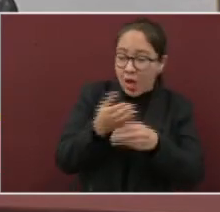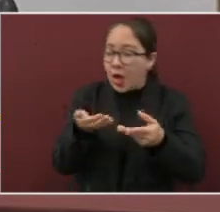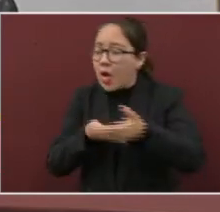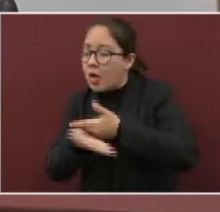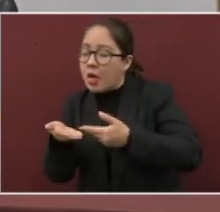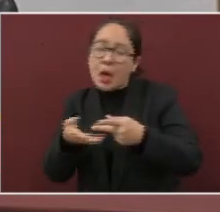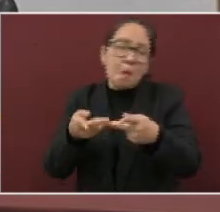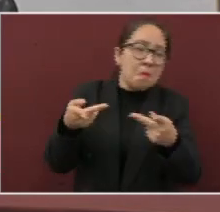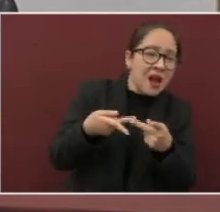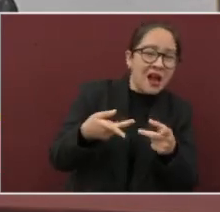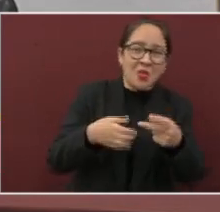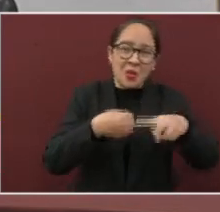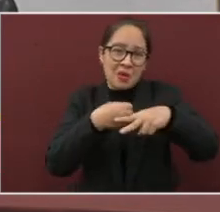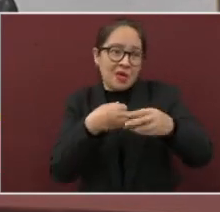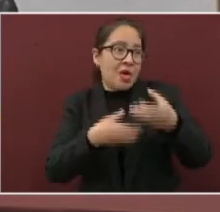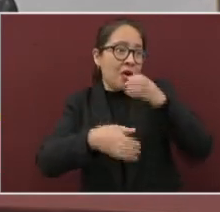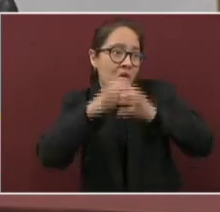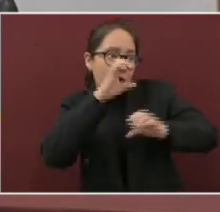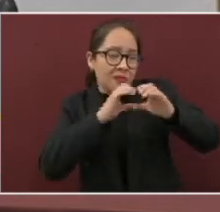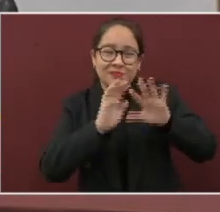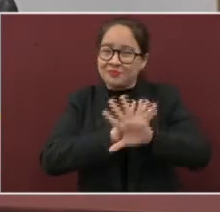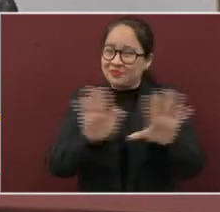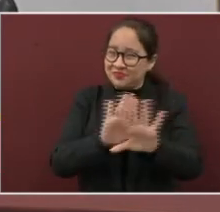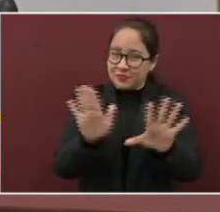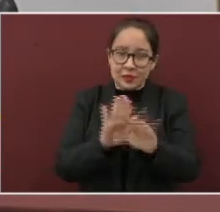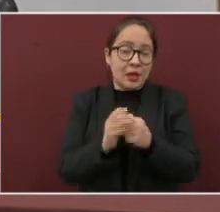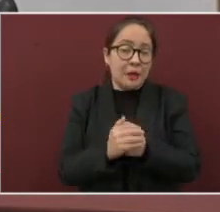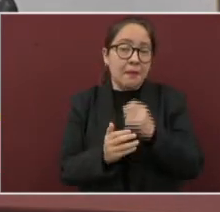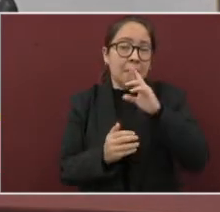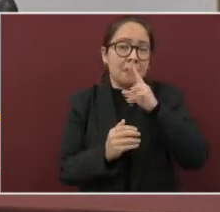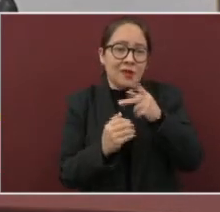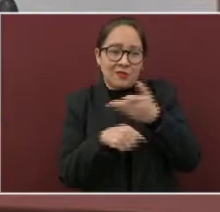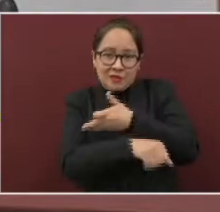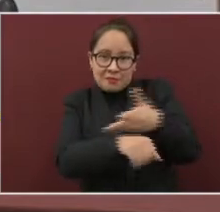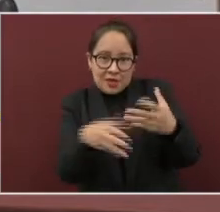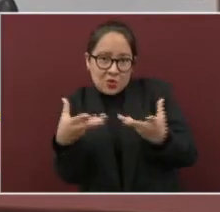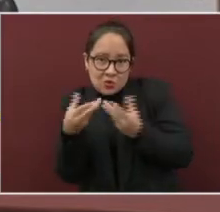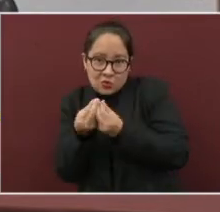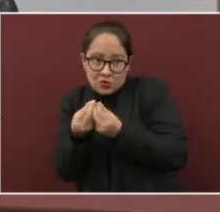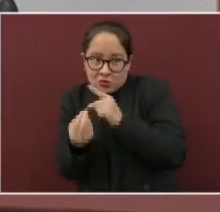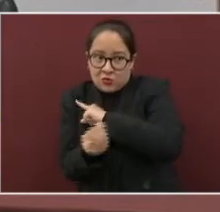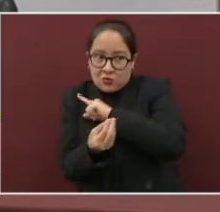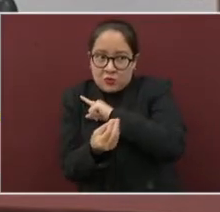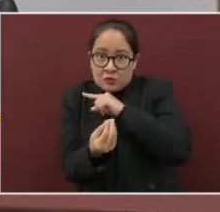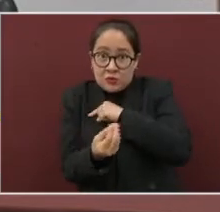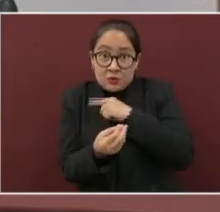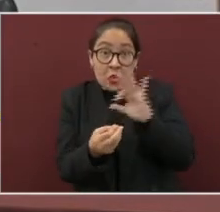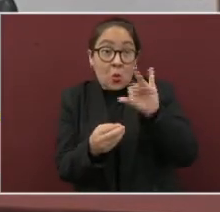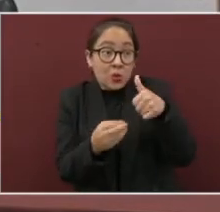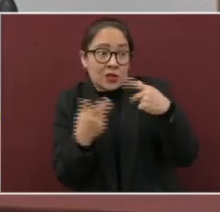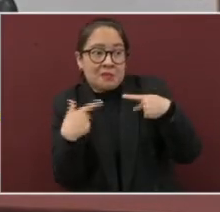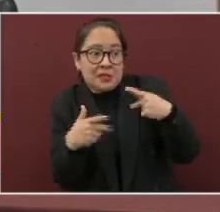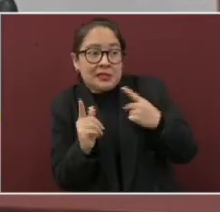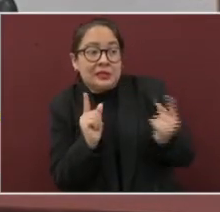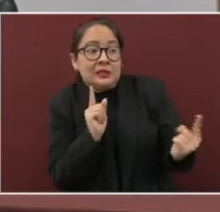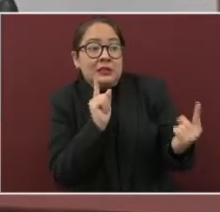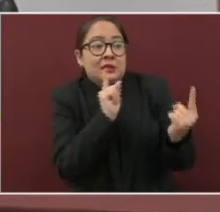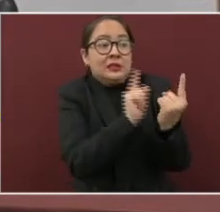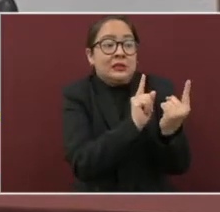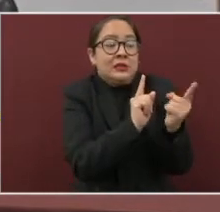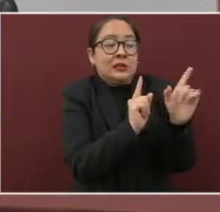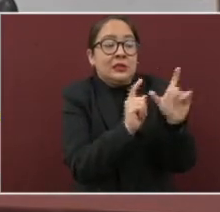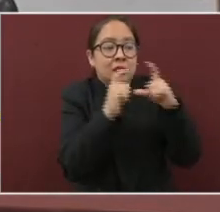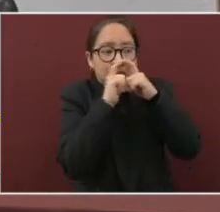eviten acercarse con otras personas que no sean de sus familias y, si lo hacen, utilicen cubrebocas. De esta manera, van a evitar